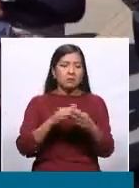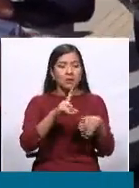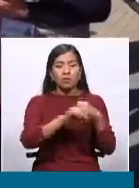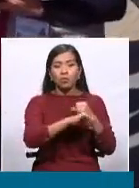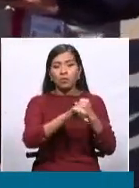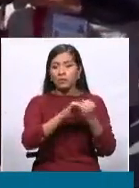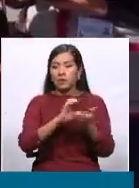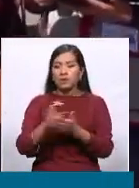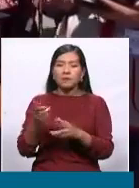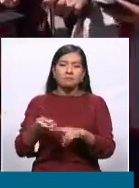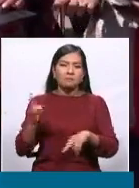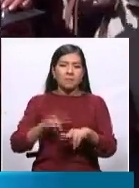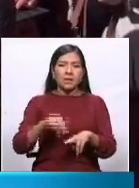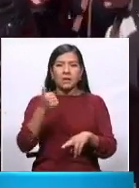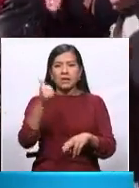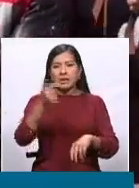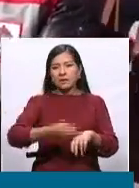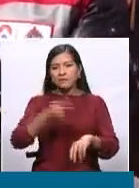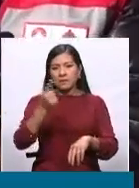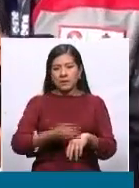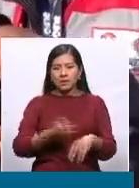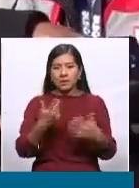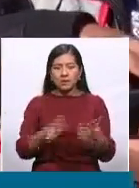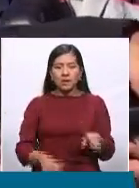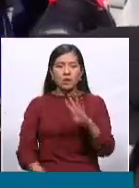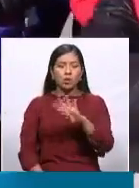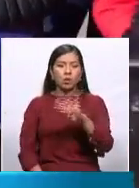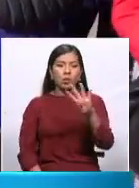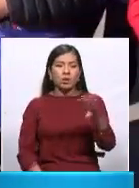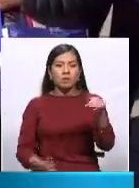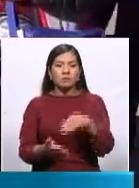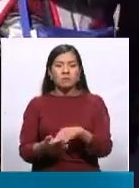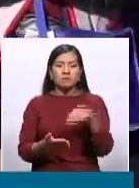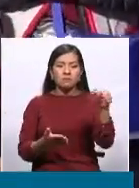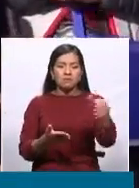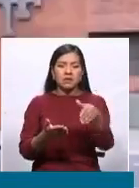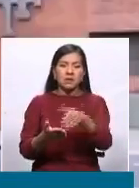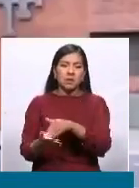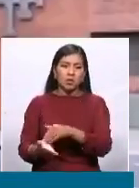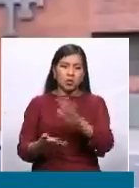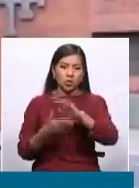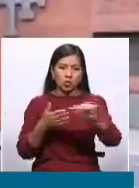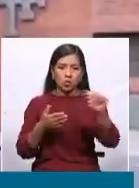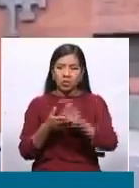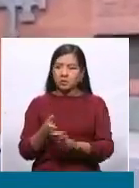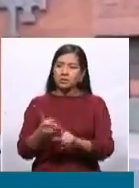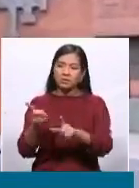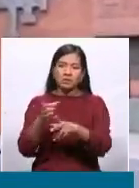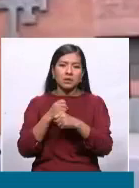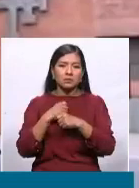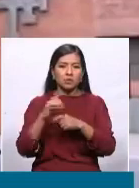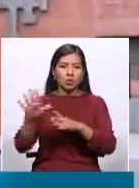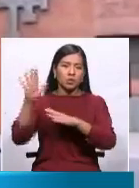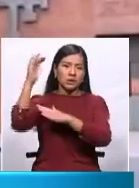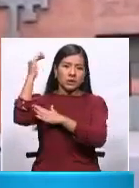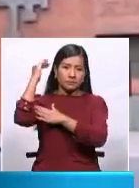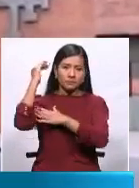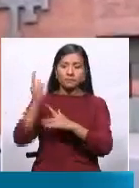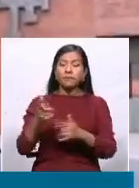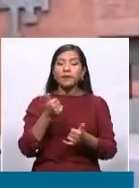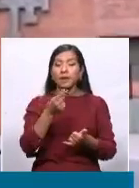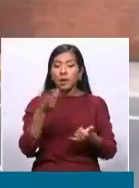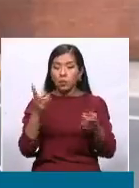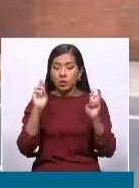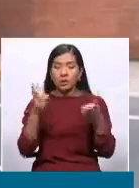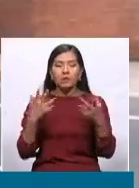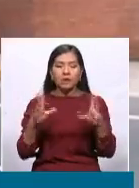más de diez veces. Estamos hablando de más de cuarenta cuatro mil millones de dólares que ha recibido Santa Cruz. Entonces, son algunos elementos que hay